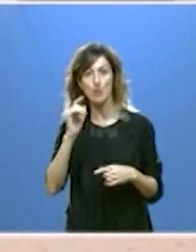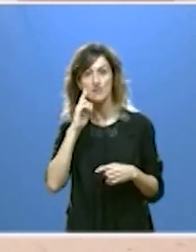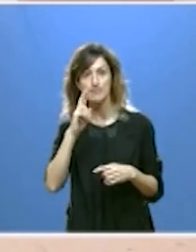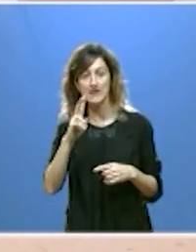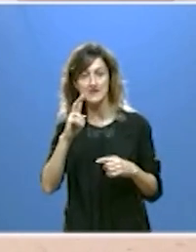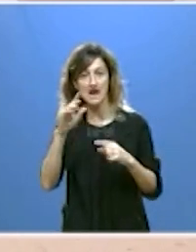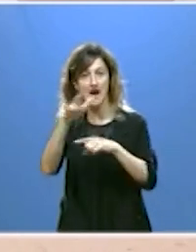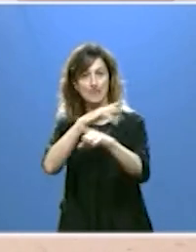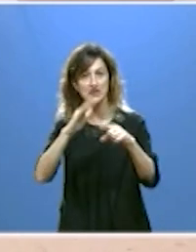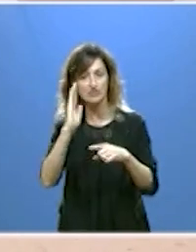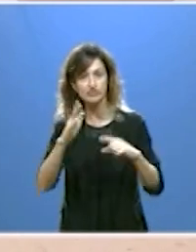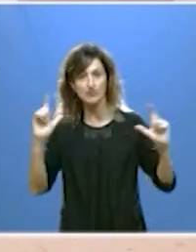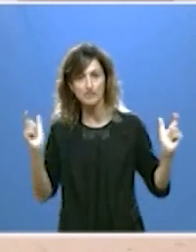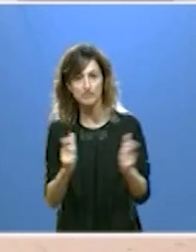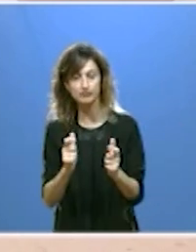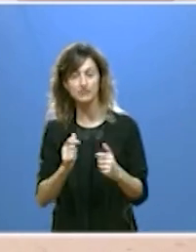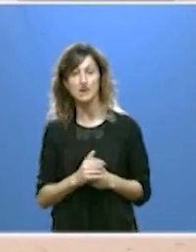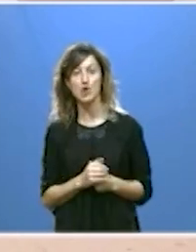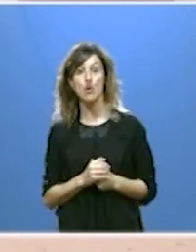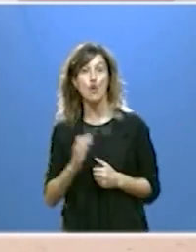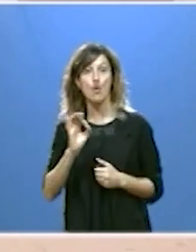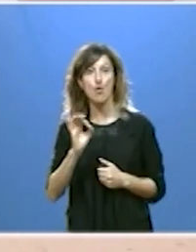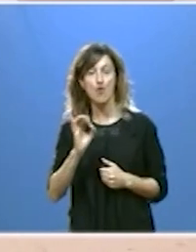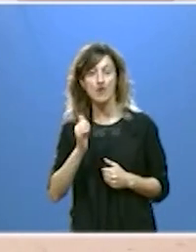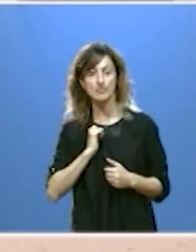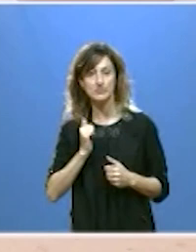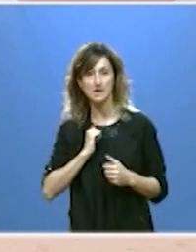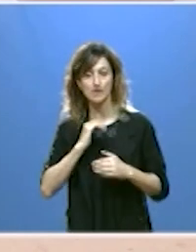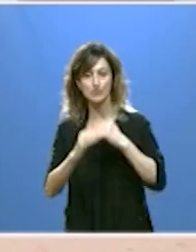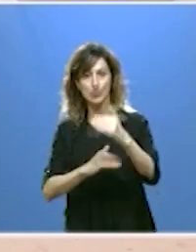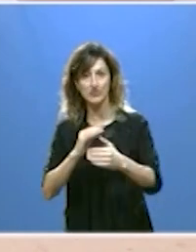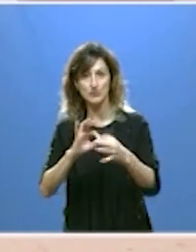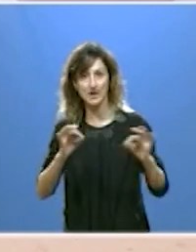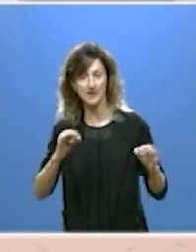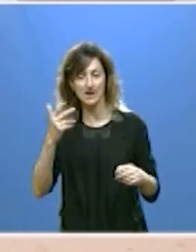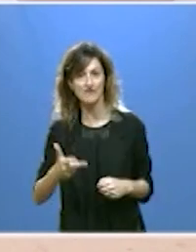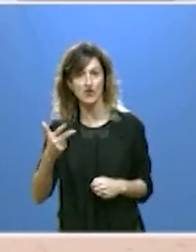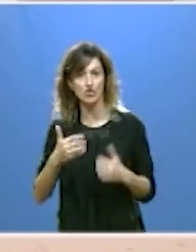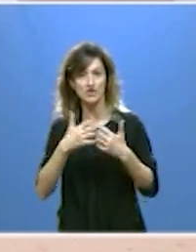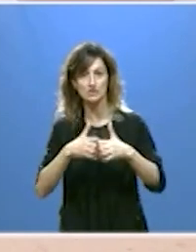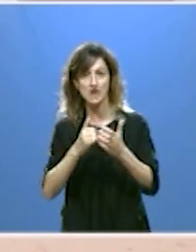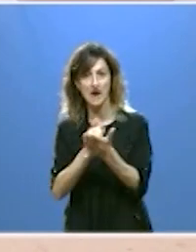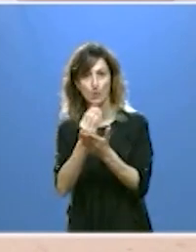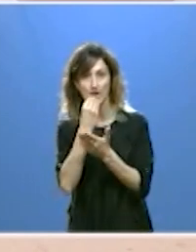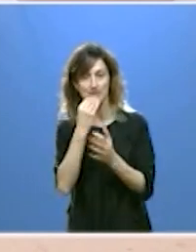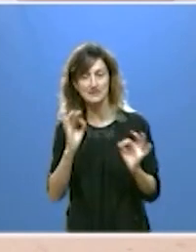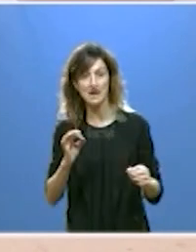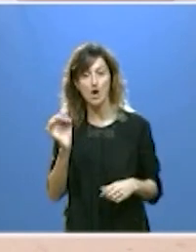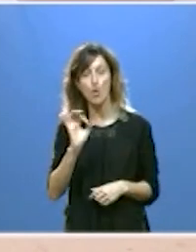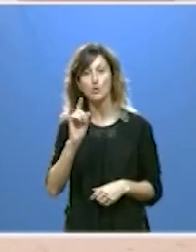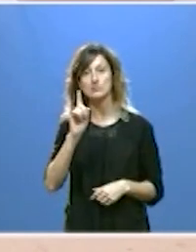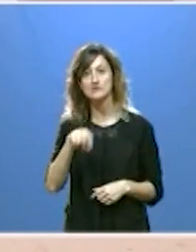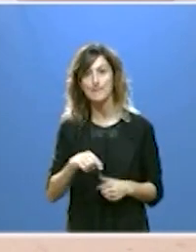ambientales la optimización de los procesos en la cadena de valor de la industria agroalimentaria o en